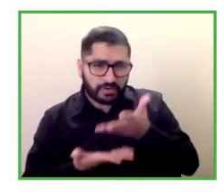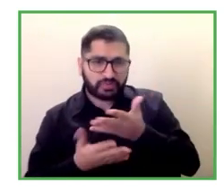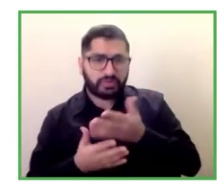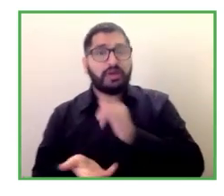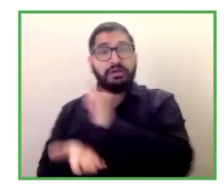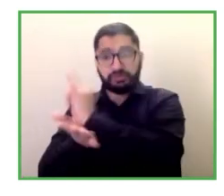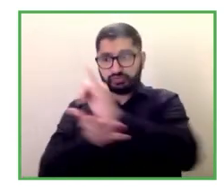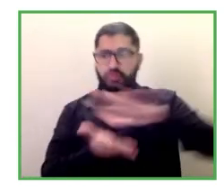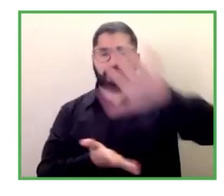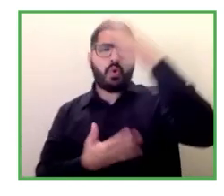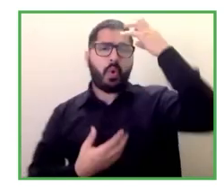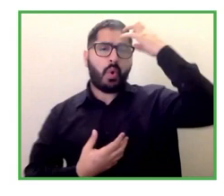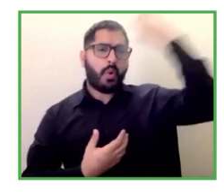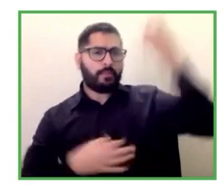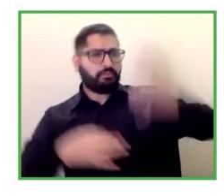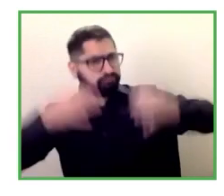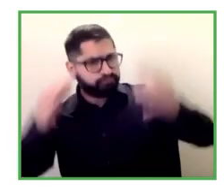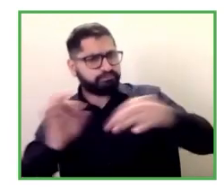estas agencias